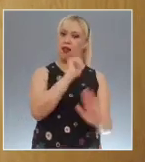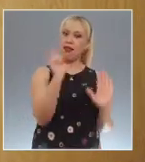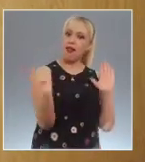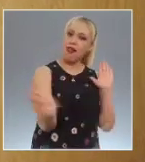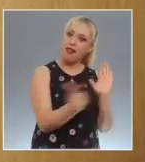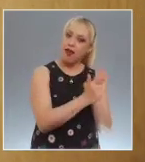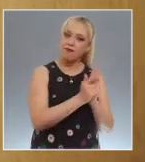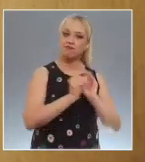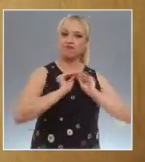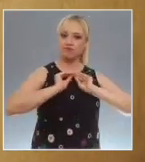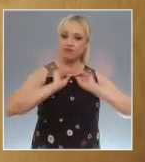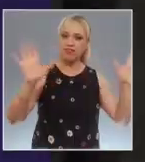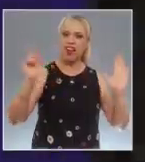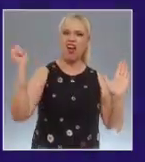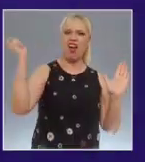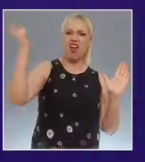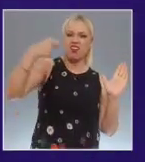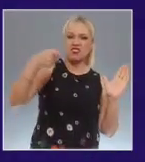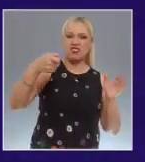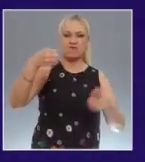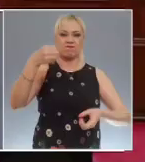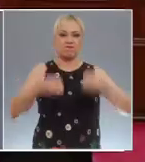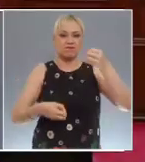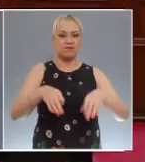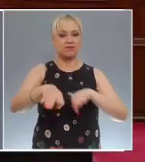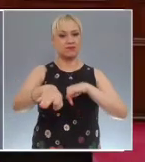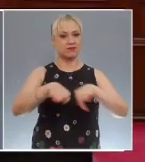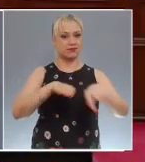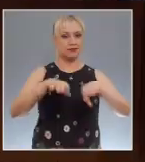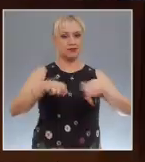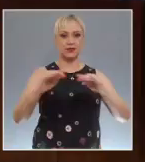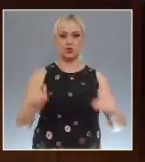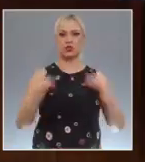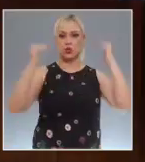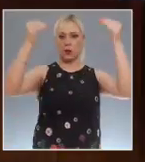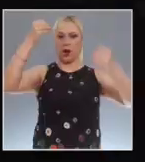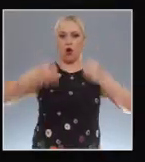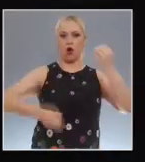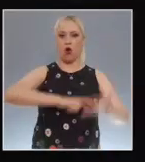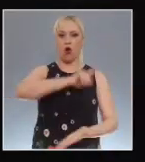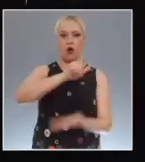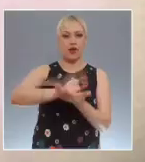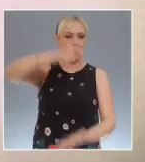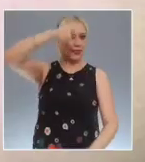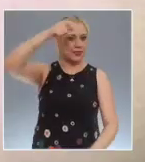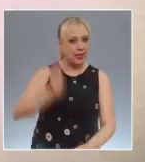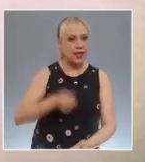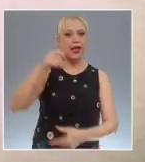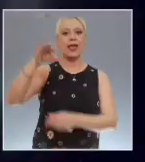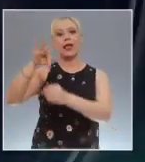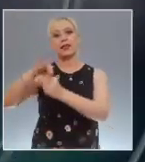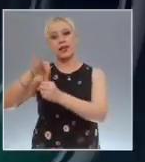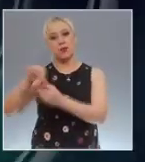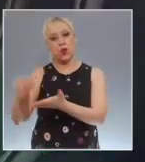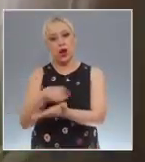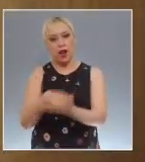el trabajo jurisdiccional del Pleno y las salas de la Corte, así como del Tribunal Electoral, entre otros temas.